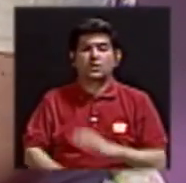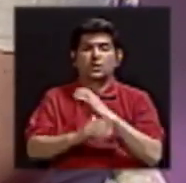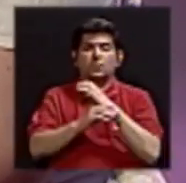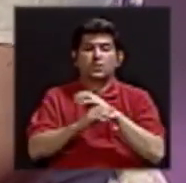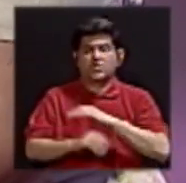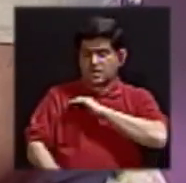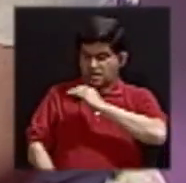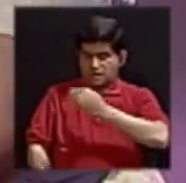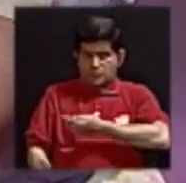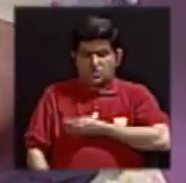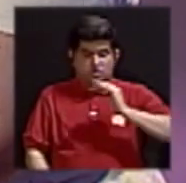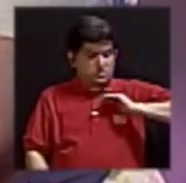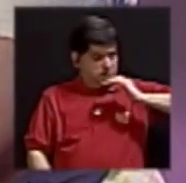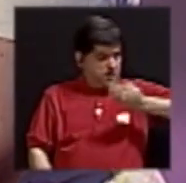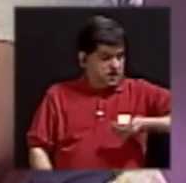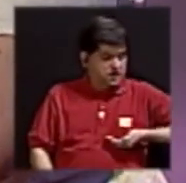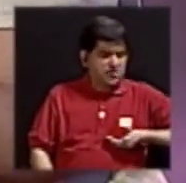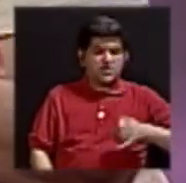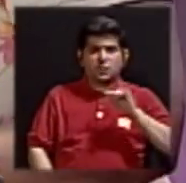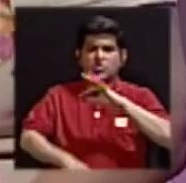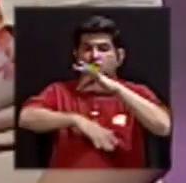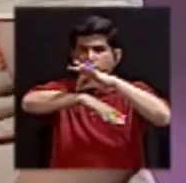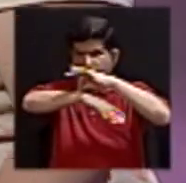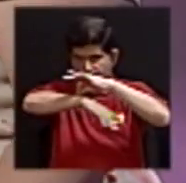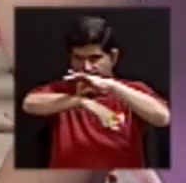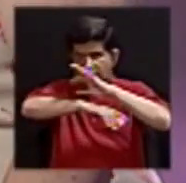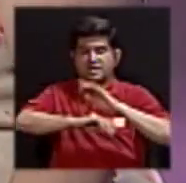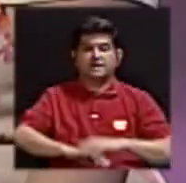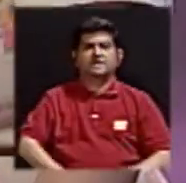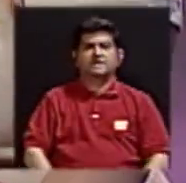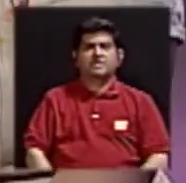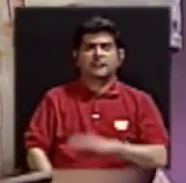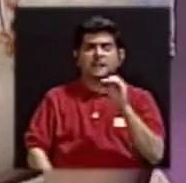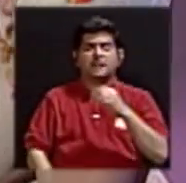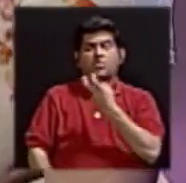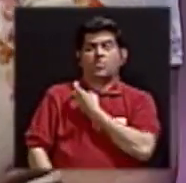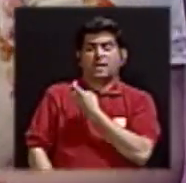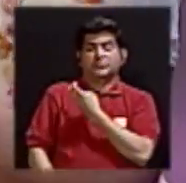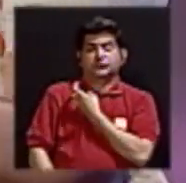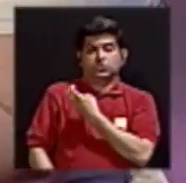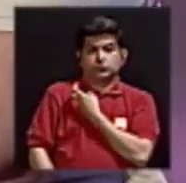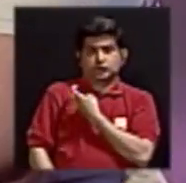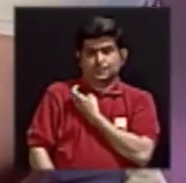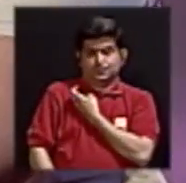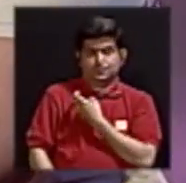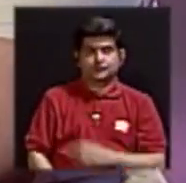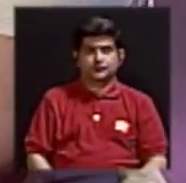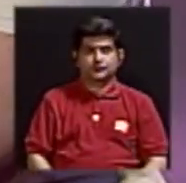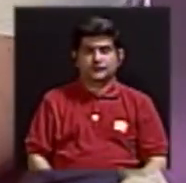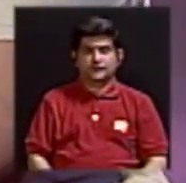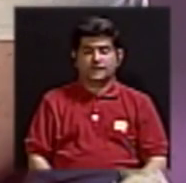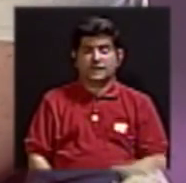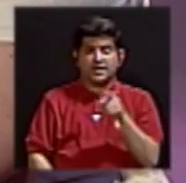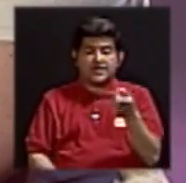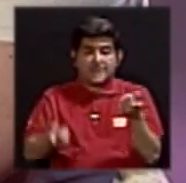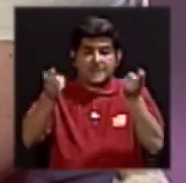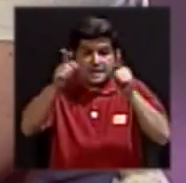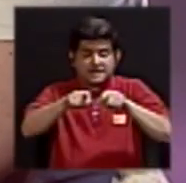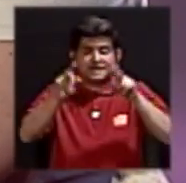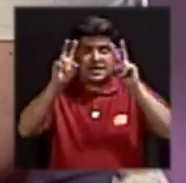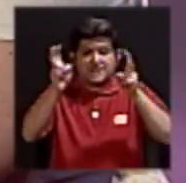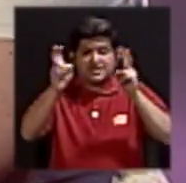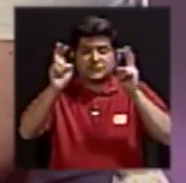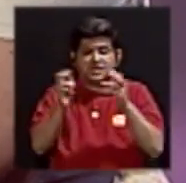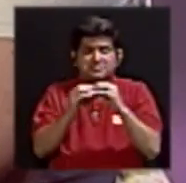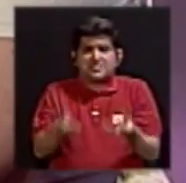de los senos, el cuidado de la piel y de los huesos, ¿verdad? Que son los